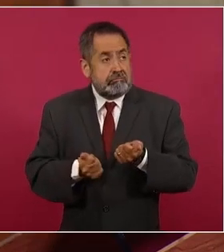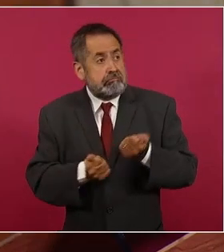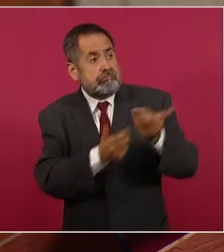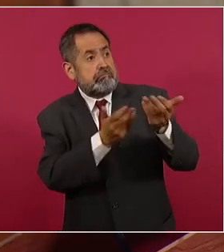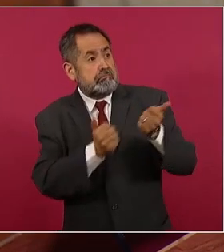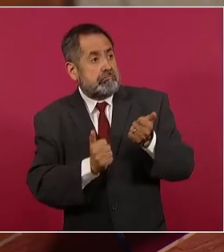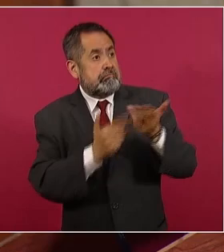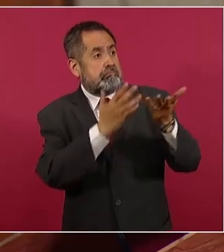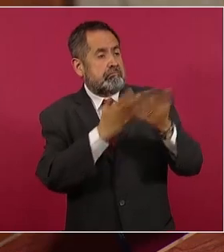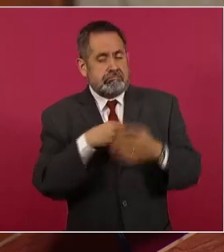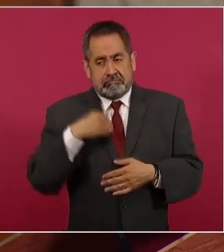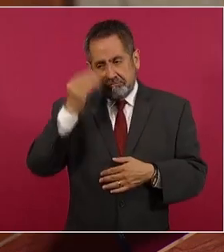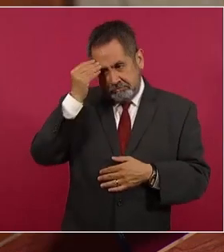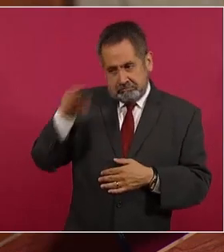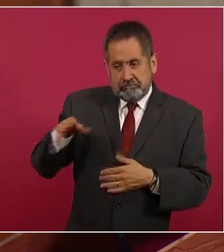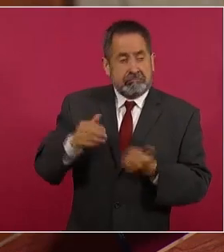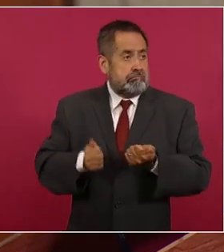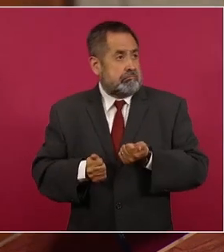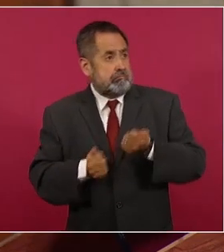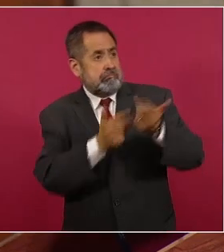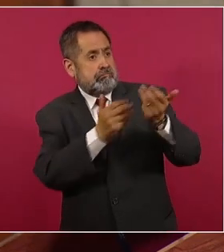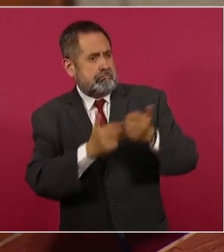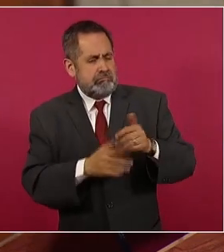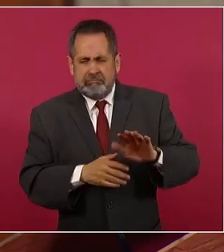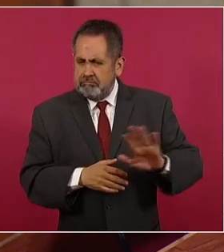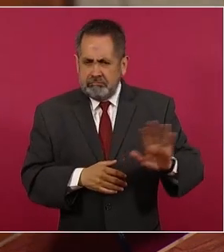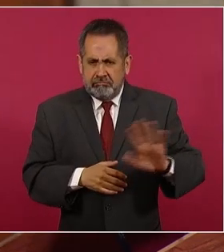la nación que conformamos.